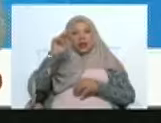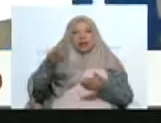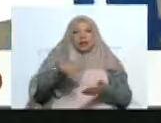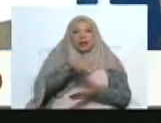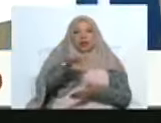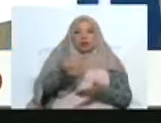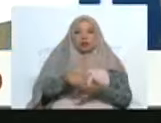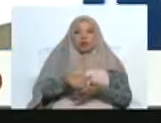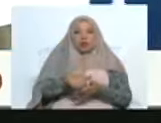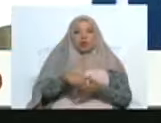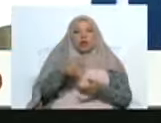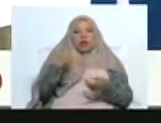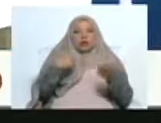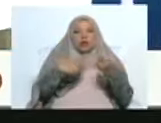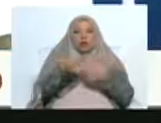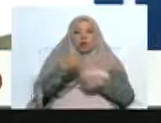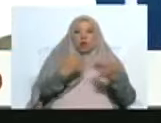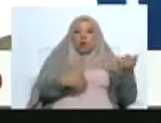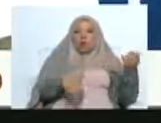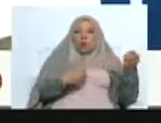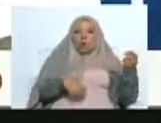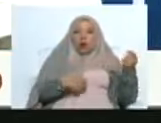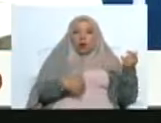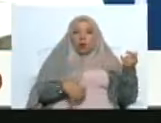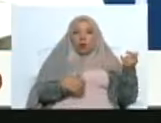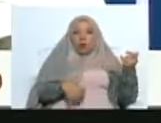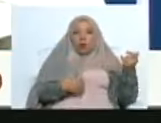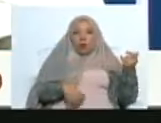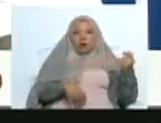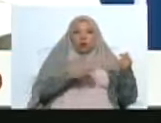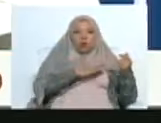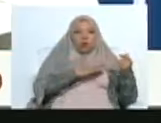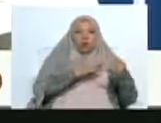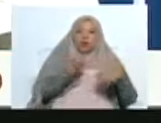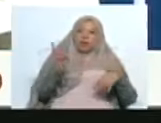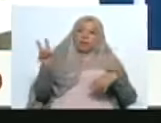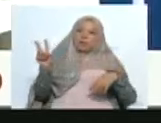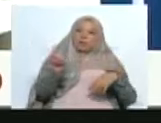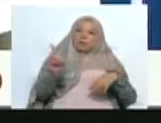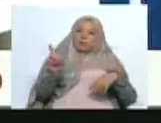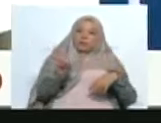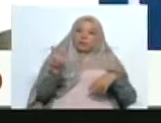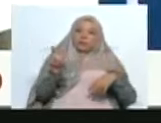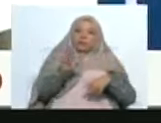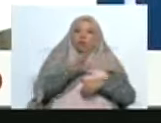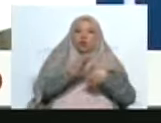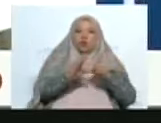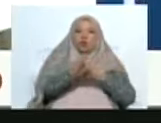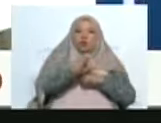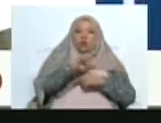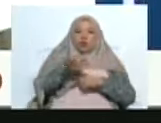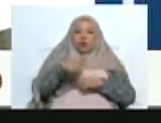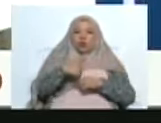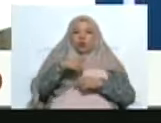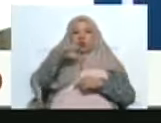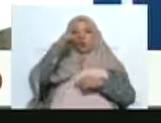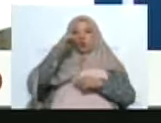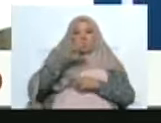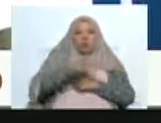celebración del 4, del 4 venezolano como patrimonio cultural de nuestro pueblo.